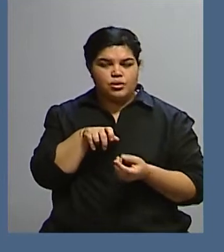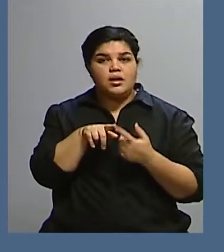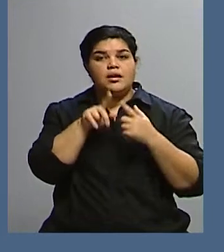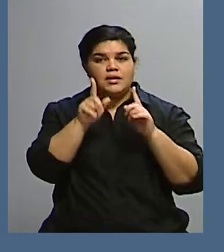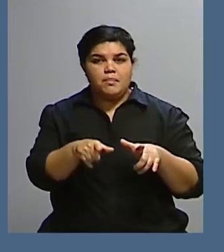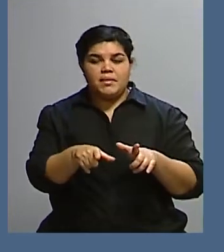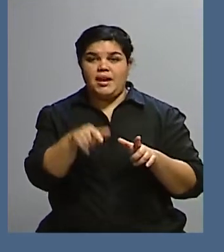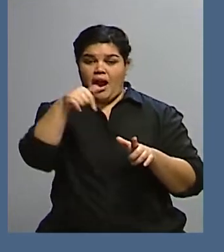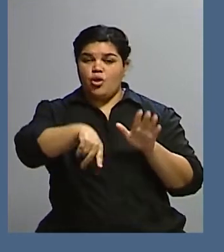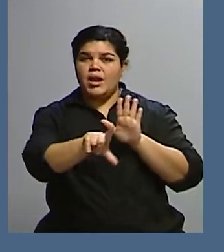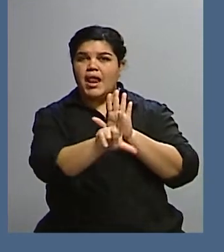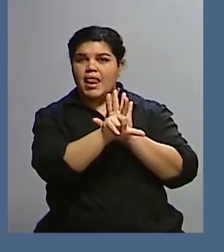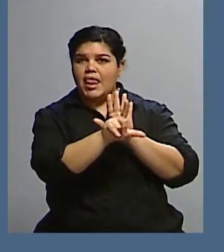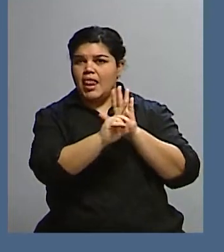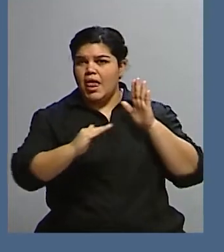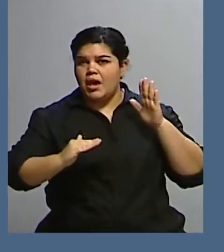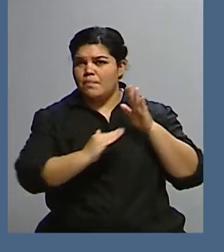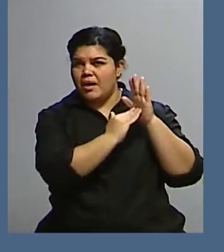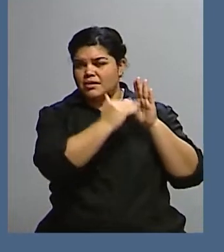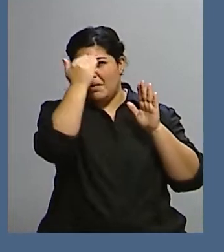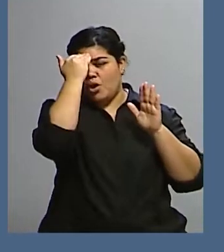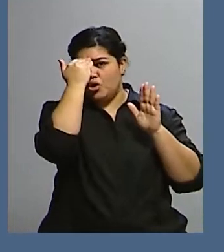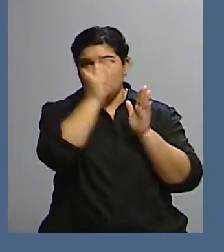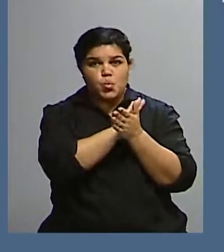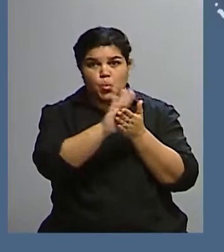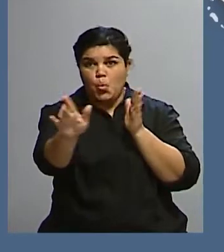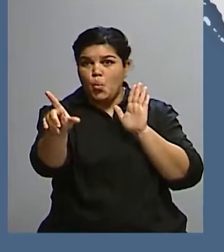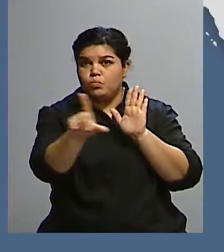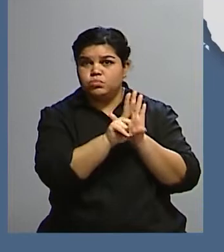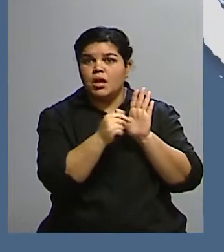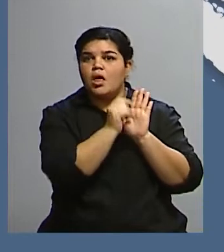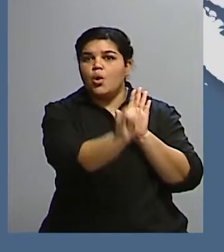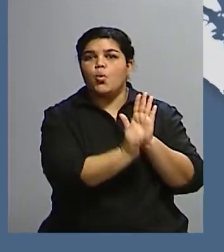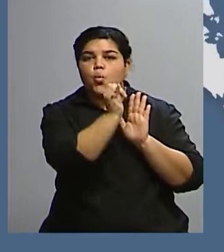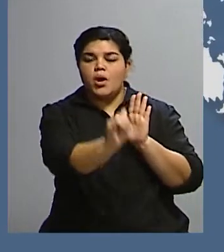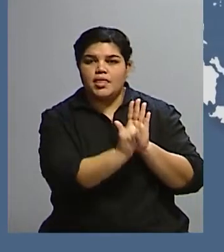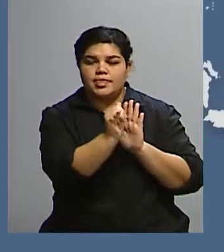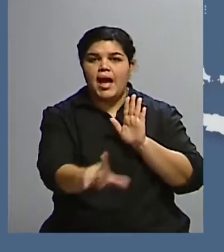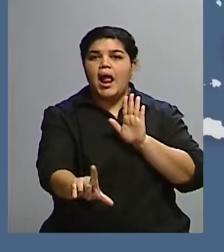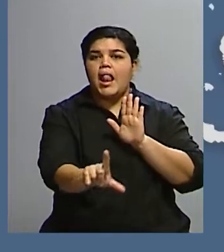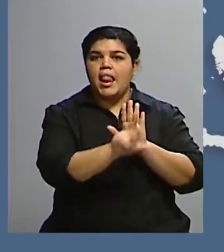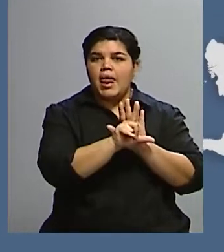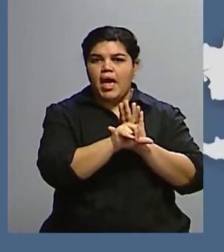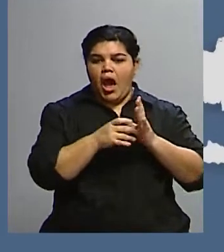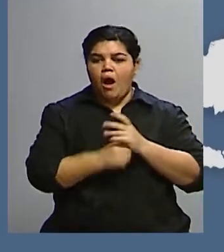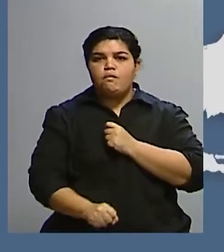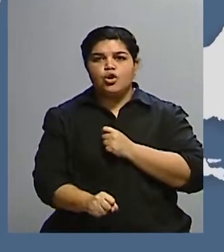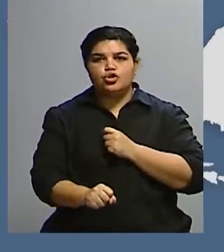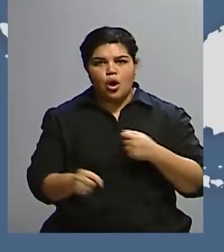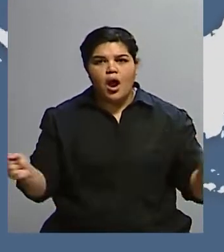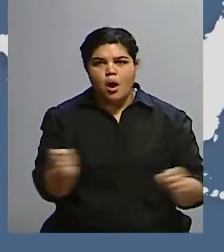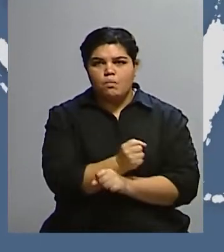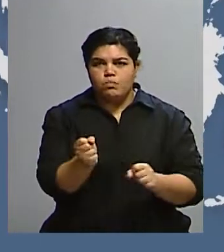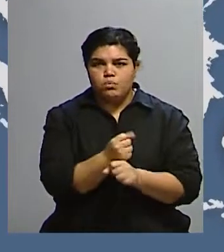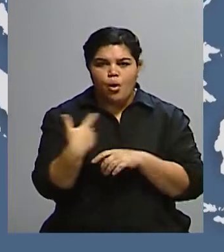habla, cuando habla de la salud, habla de, por ejemplo, el tema de la legalización del aborto, que me parece que son menciones importantes en estos